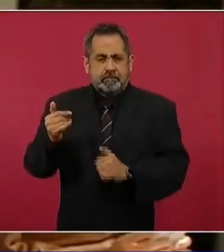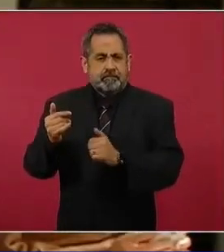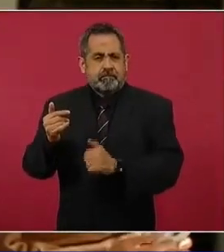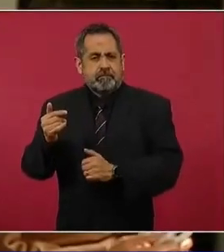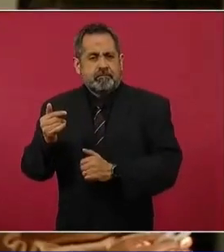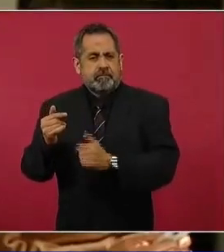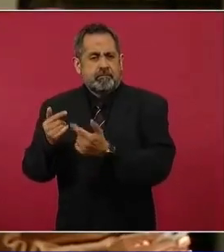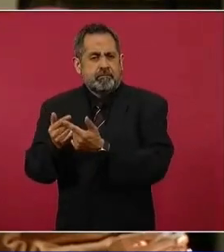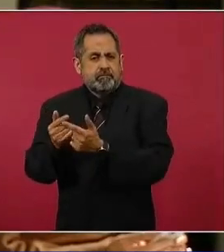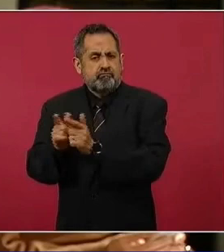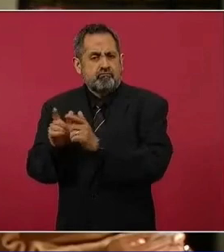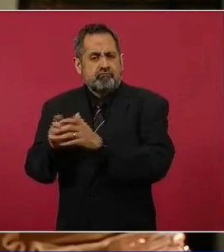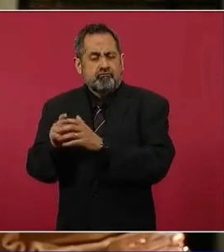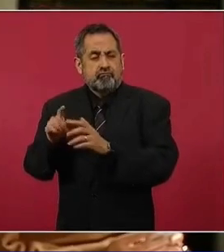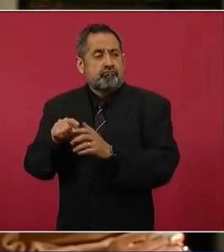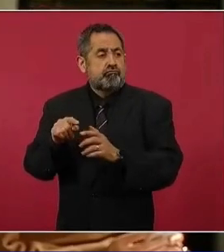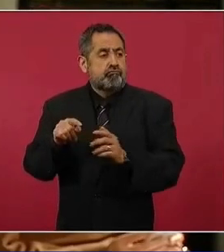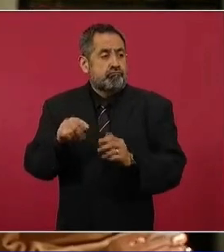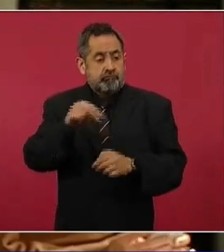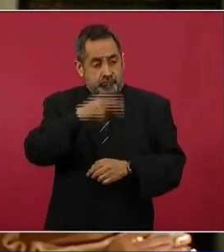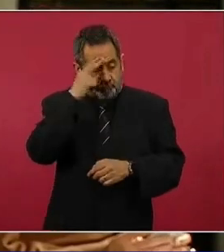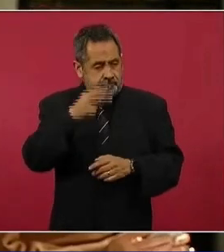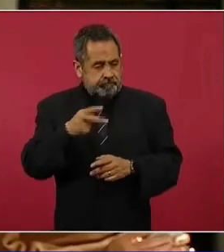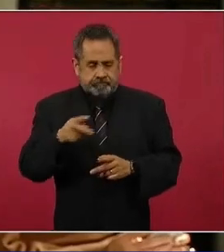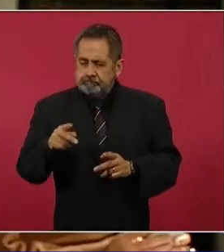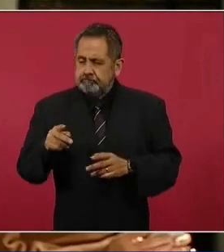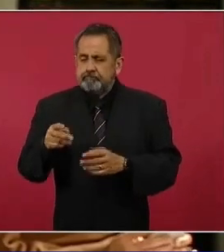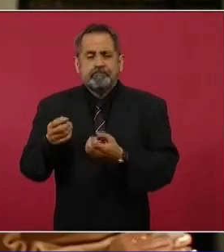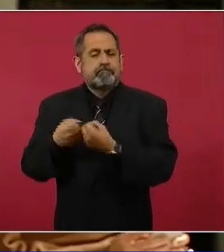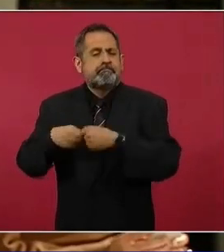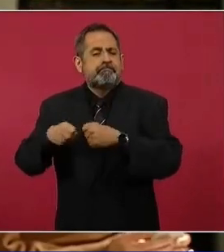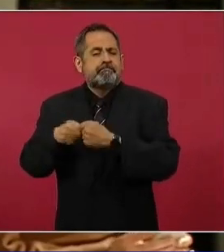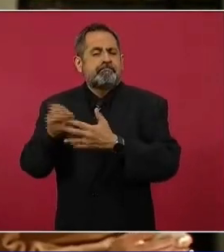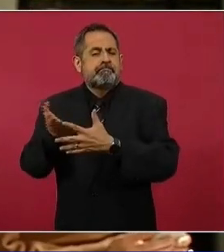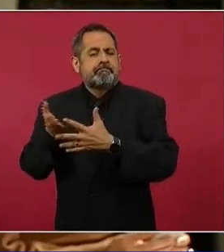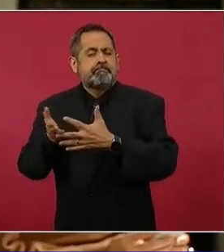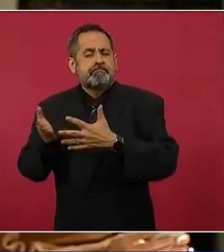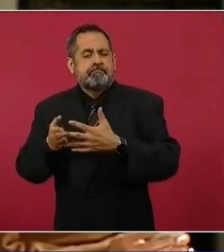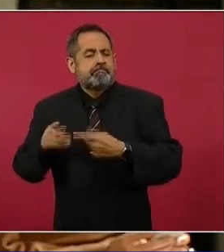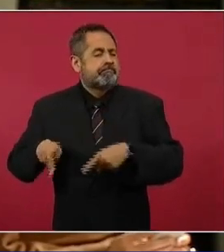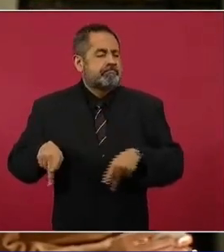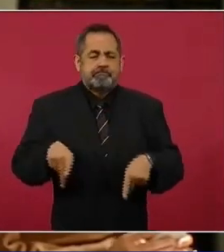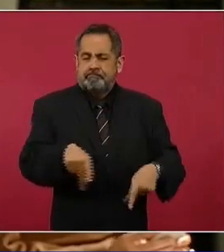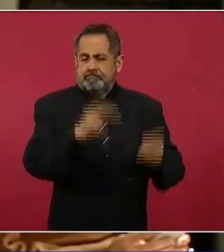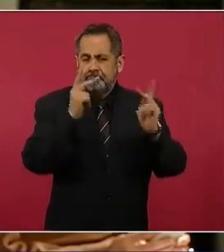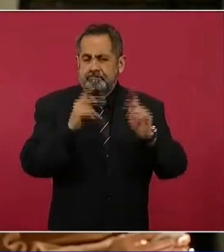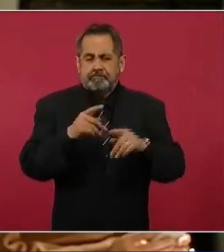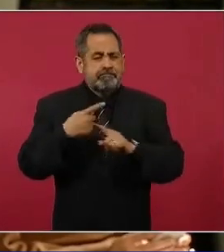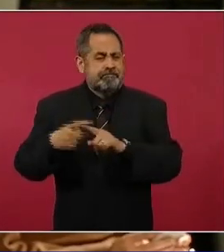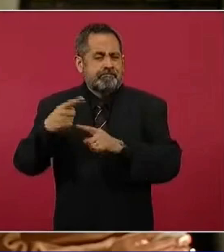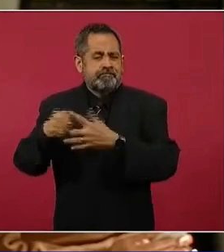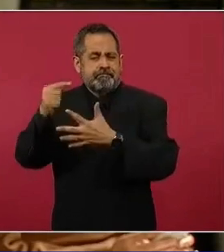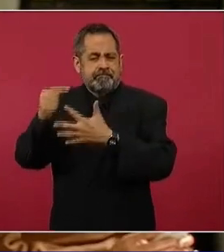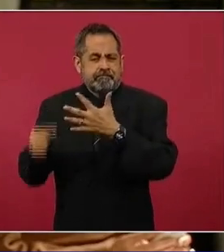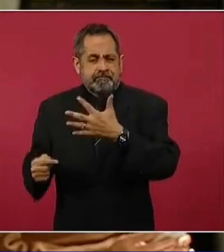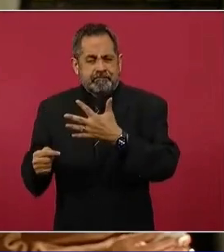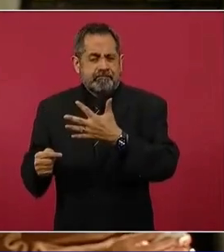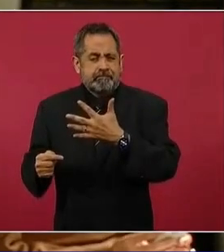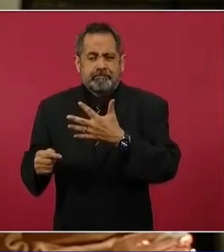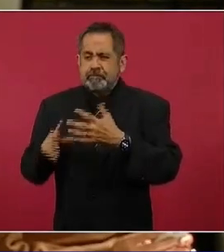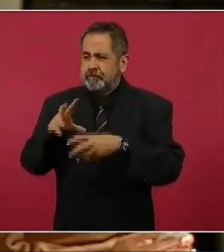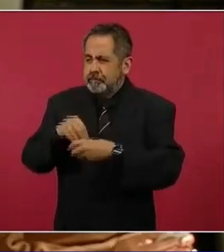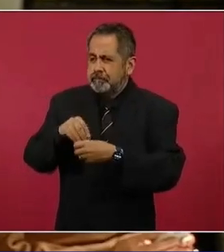parte, su mercado en México, que incluye licencias, marcas, operaciones